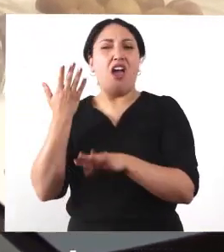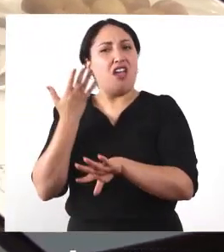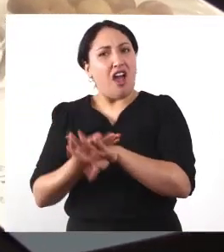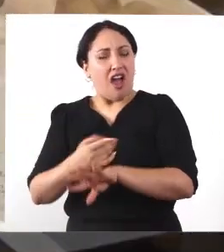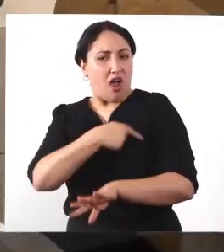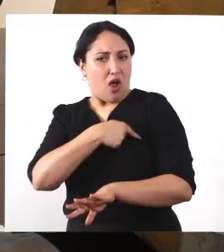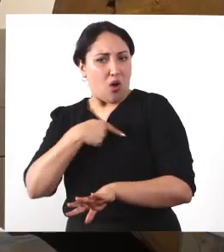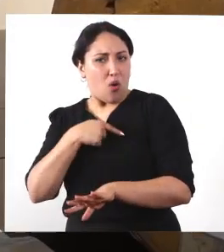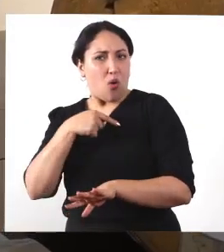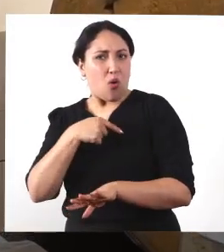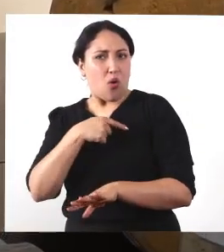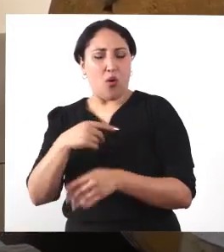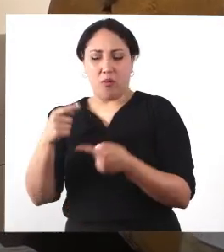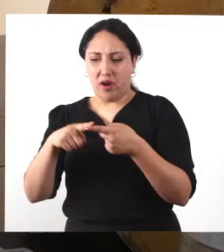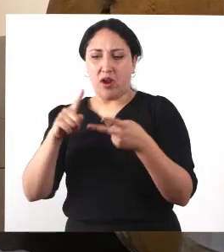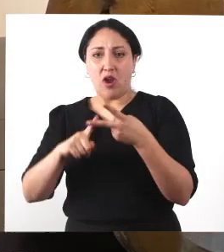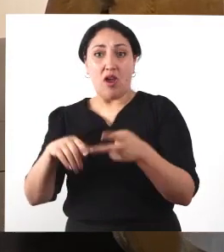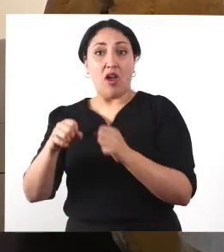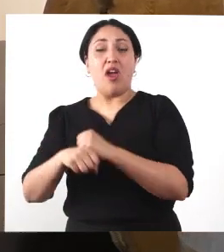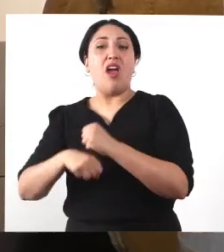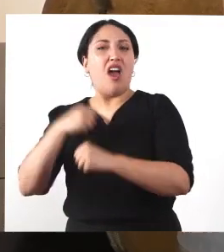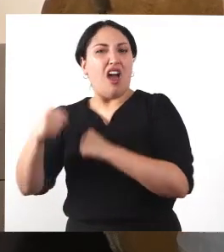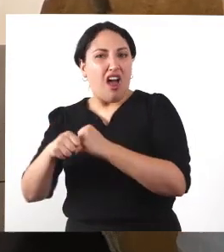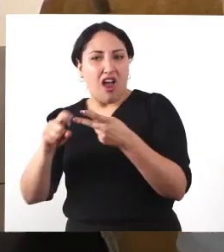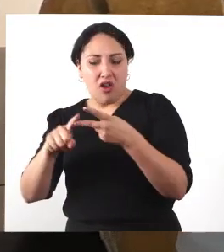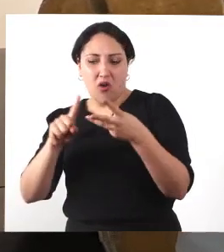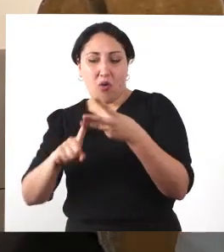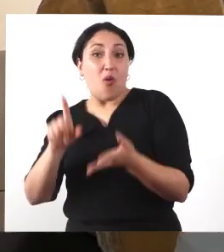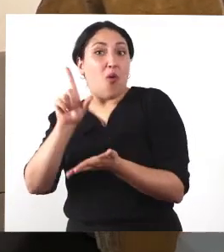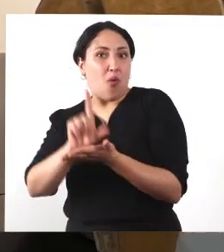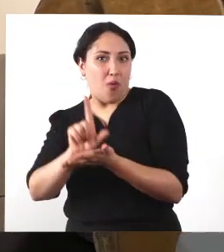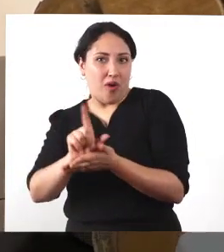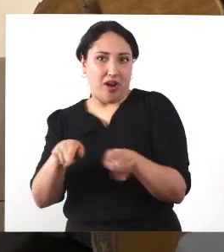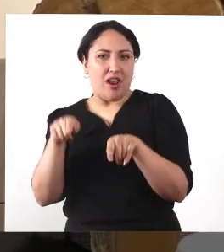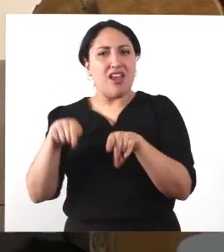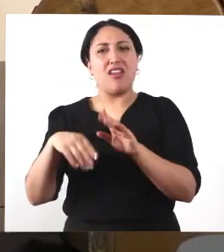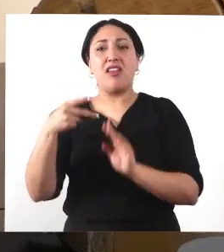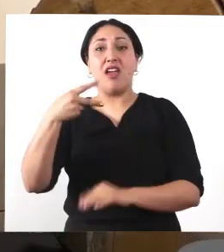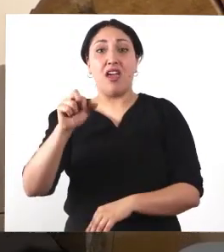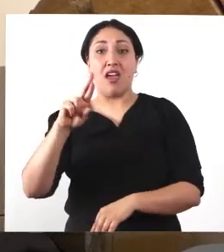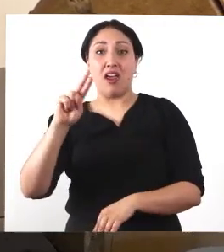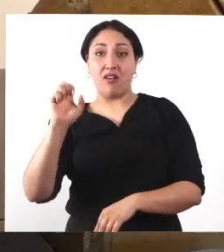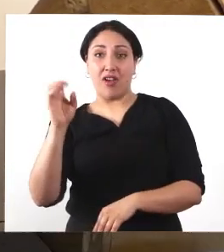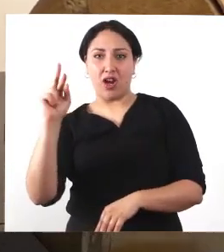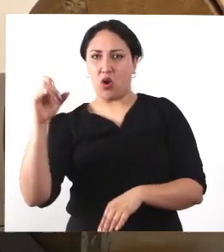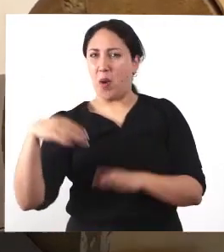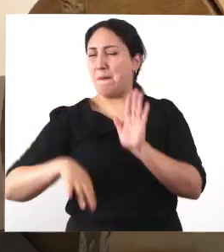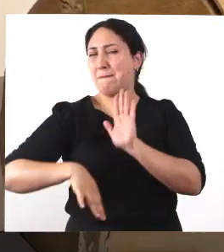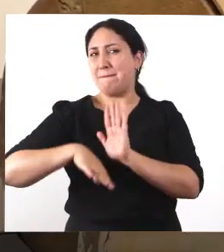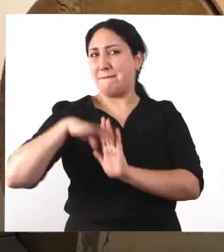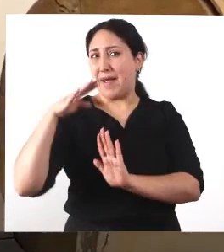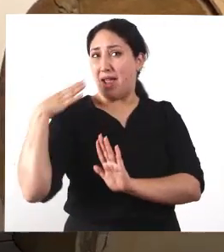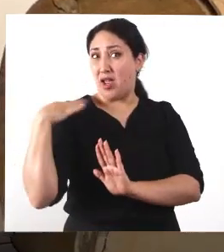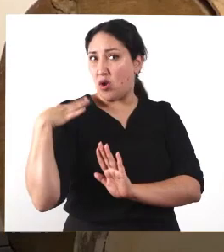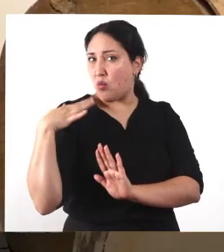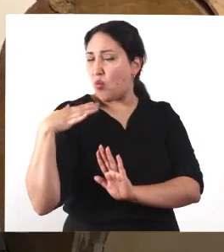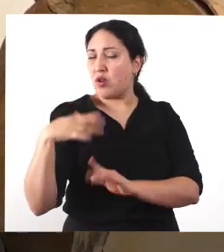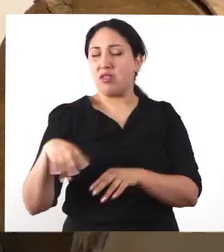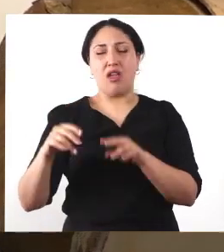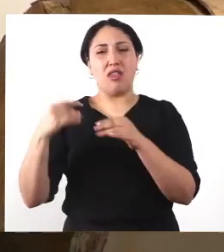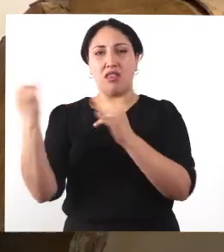determinada. Este herbario es uno de los más importantes a nivel nacional y es uno de los repositorios de datos biológicos